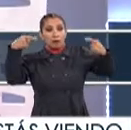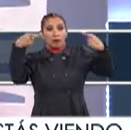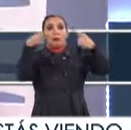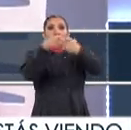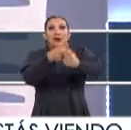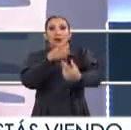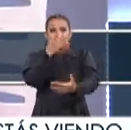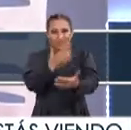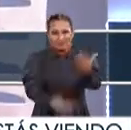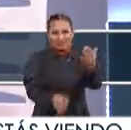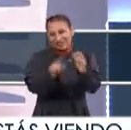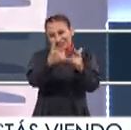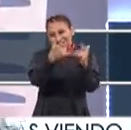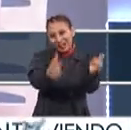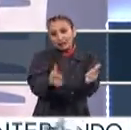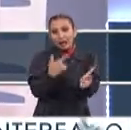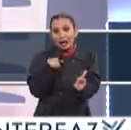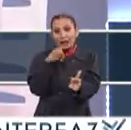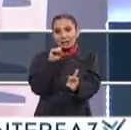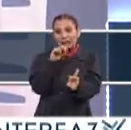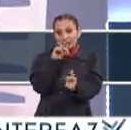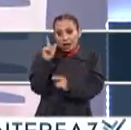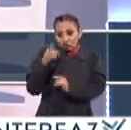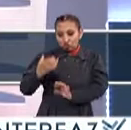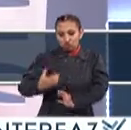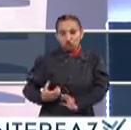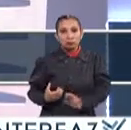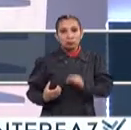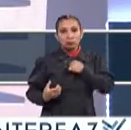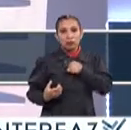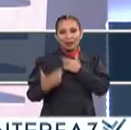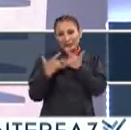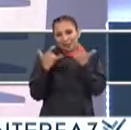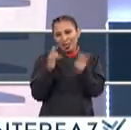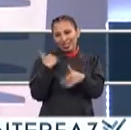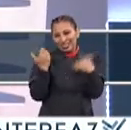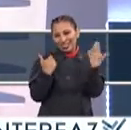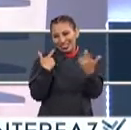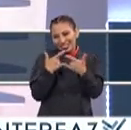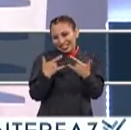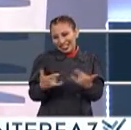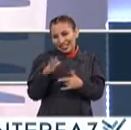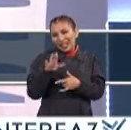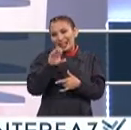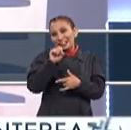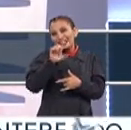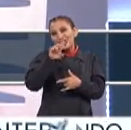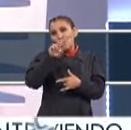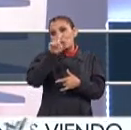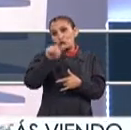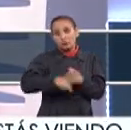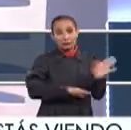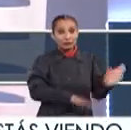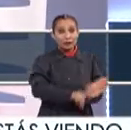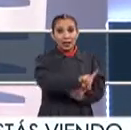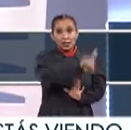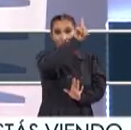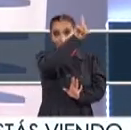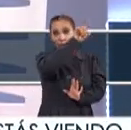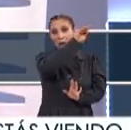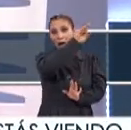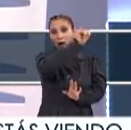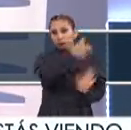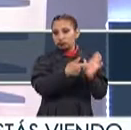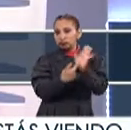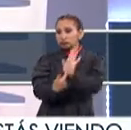Cuando finalmente Zeus lo protege Lo tiene en el muslo Porque así lo gesta Es una historia muy divertida El dios Baco O Dionisos Les